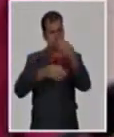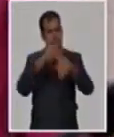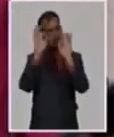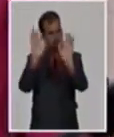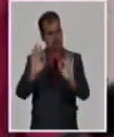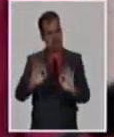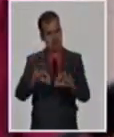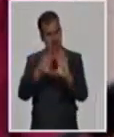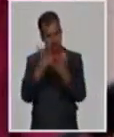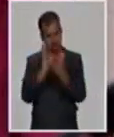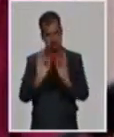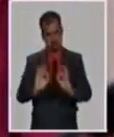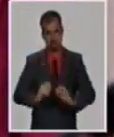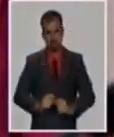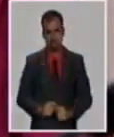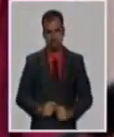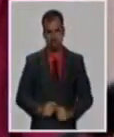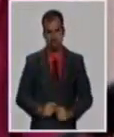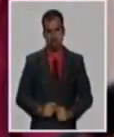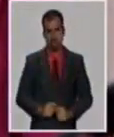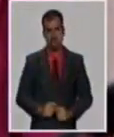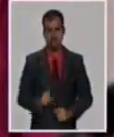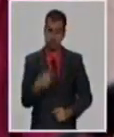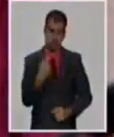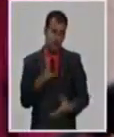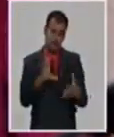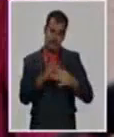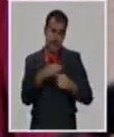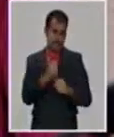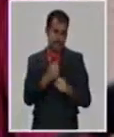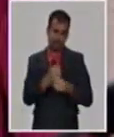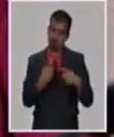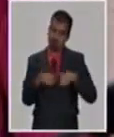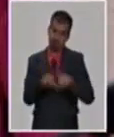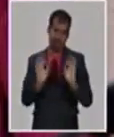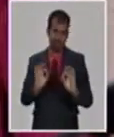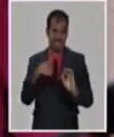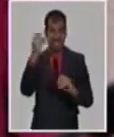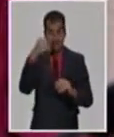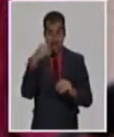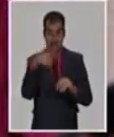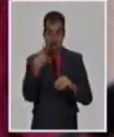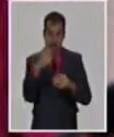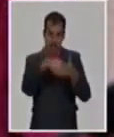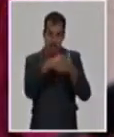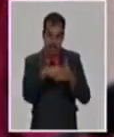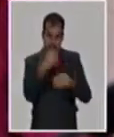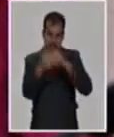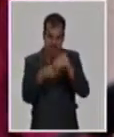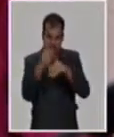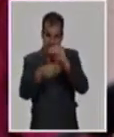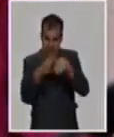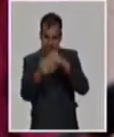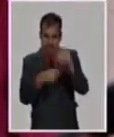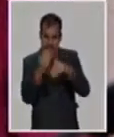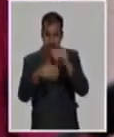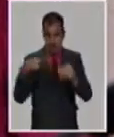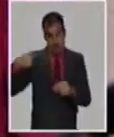Lógicamente que estamos trabajando muy unidos, que se hacen ajustes a diario, que a diario surgen